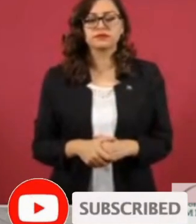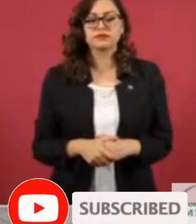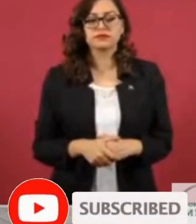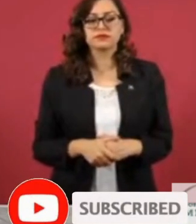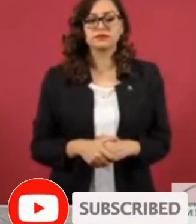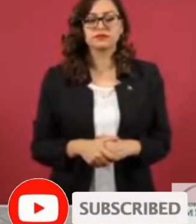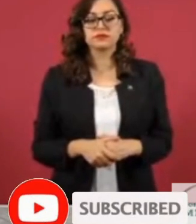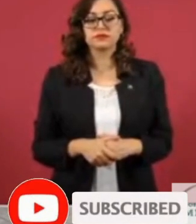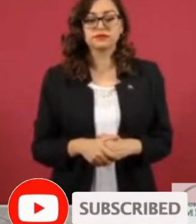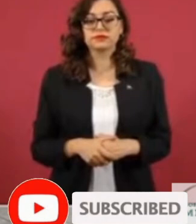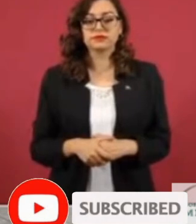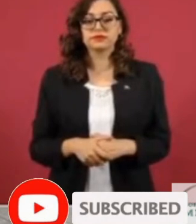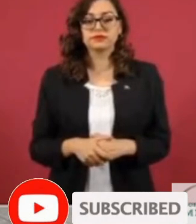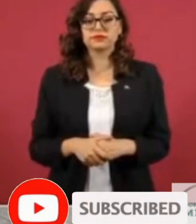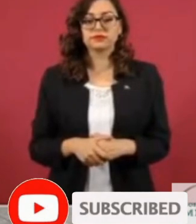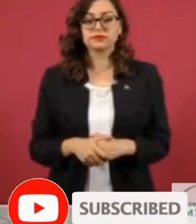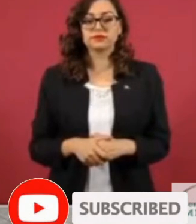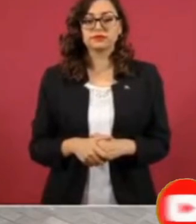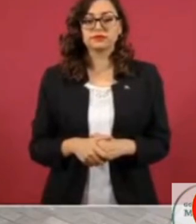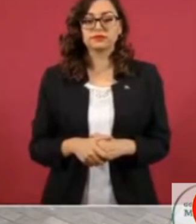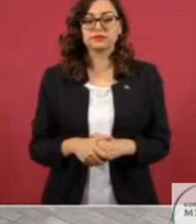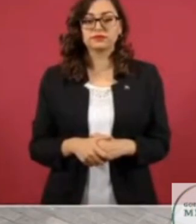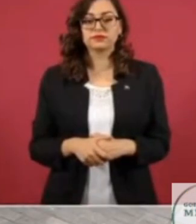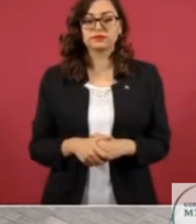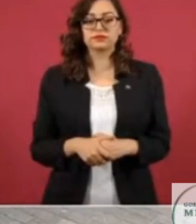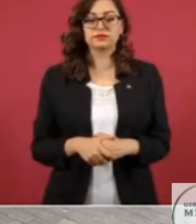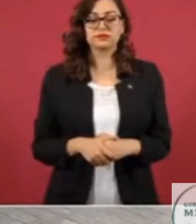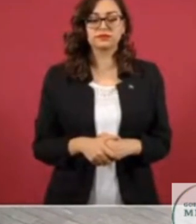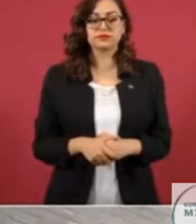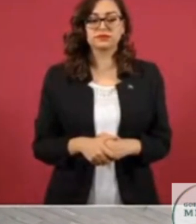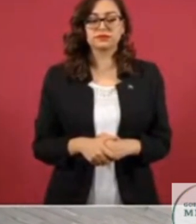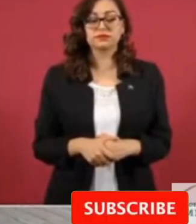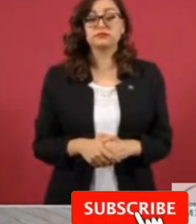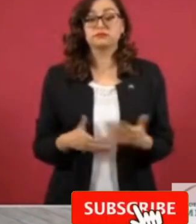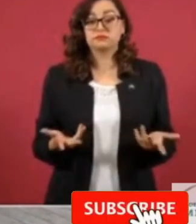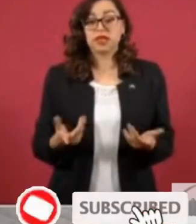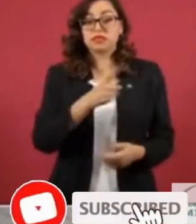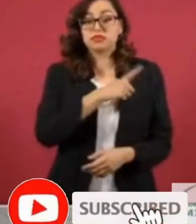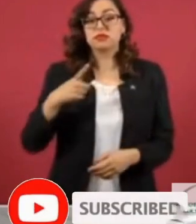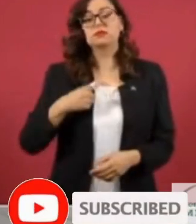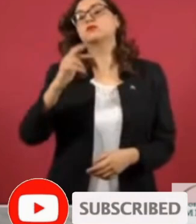No olvidemos César Chávez,